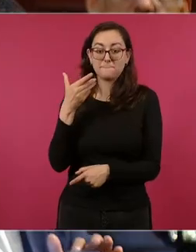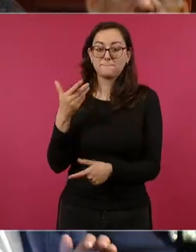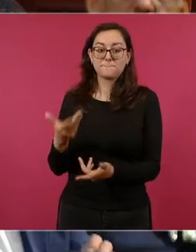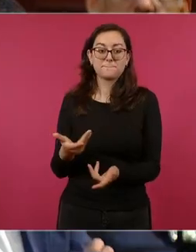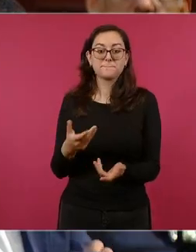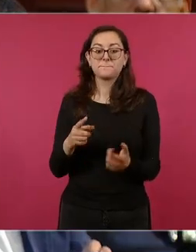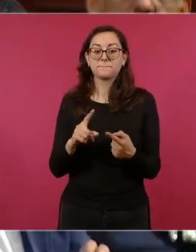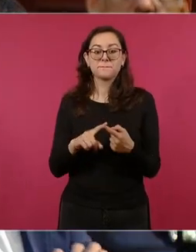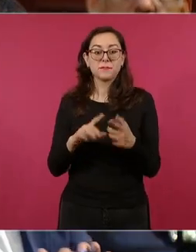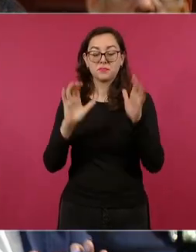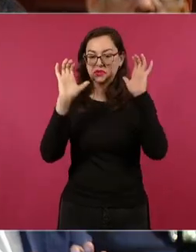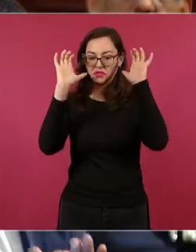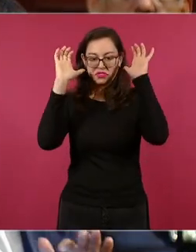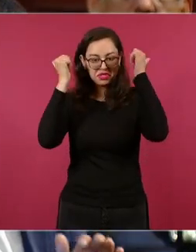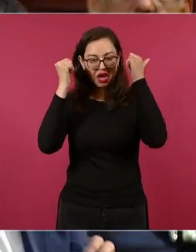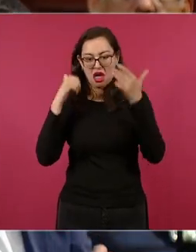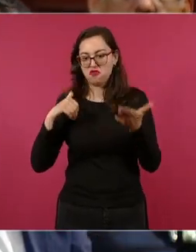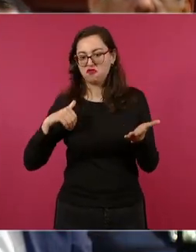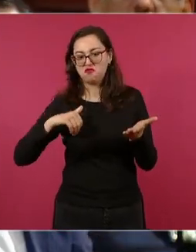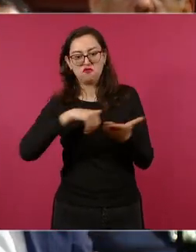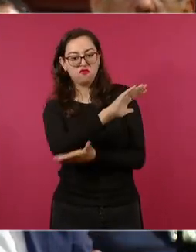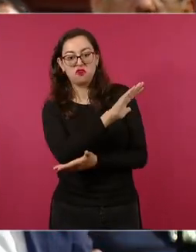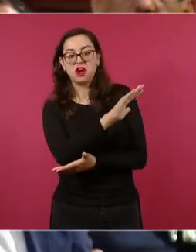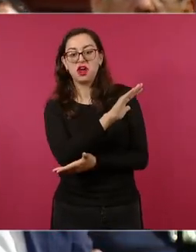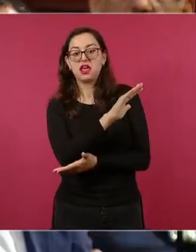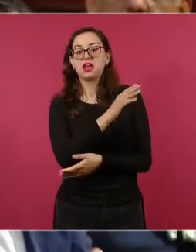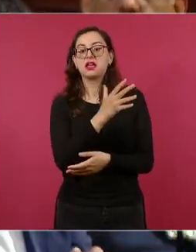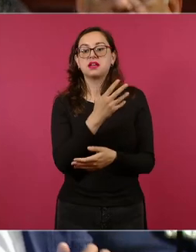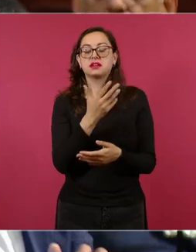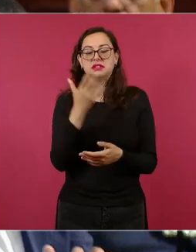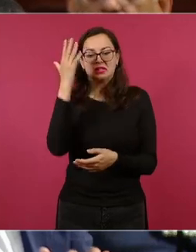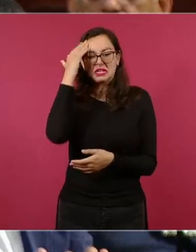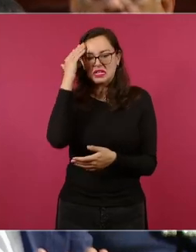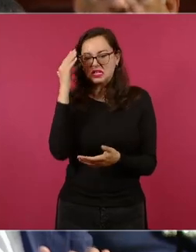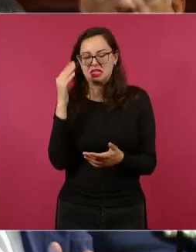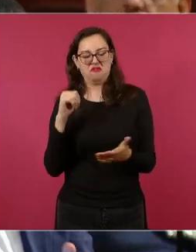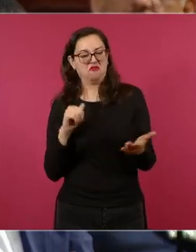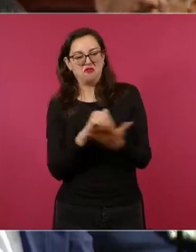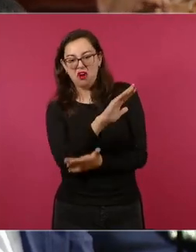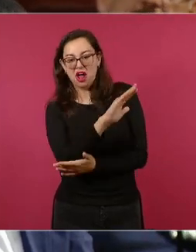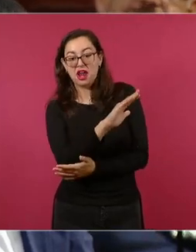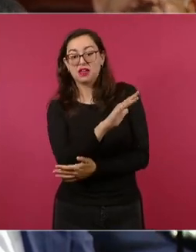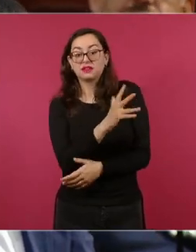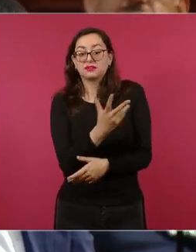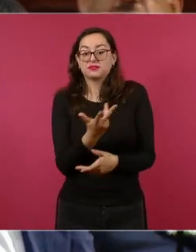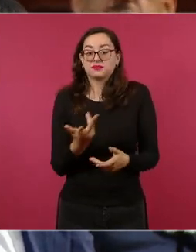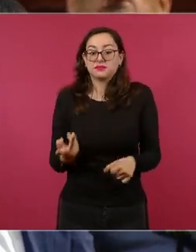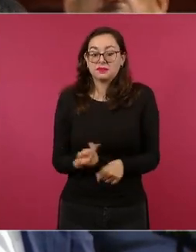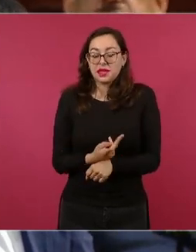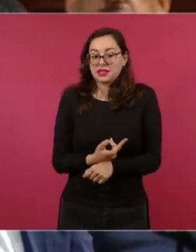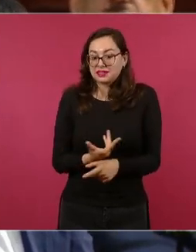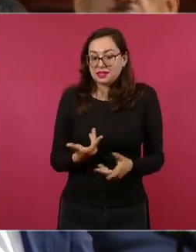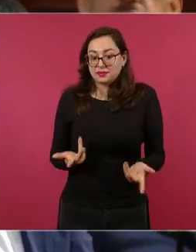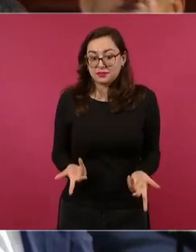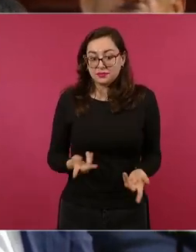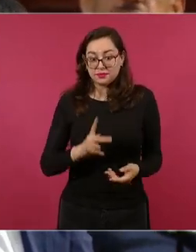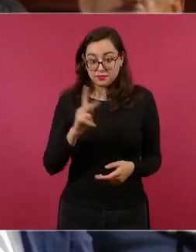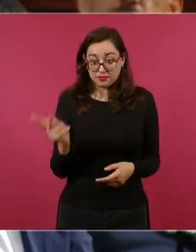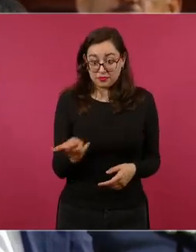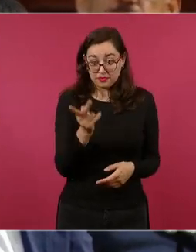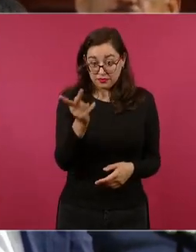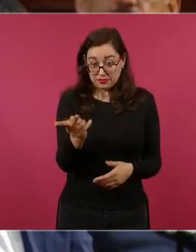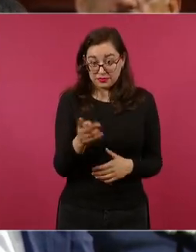charros el tema de los liderazgos y bueno pues en la pregunta es esta en Pemex